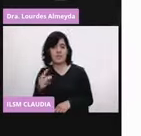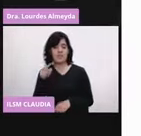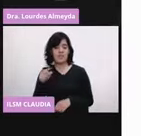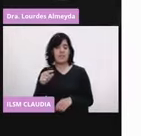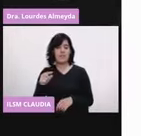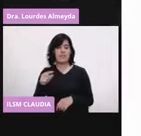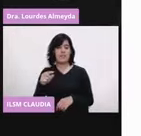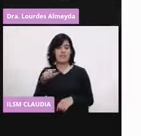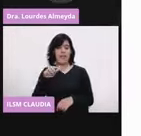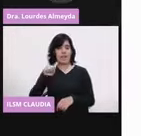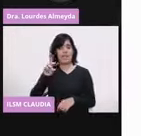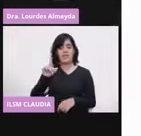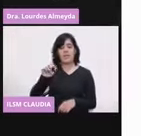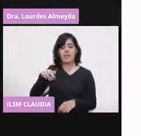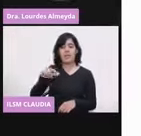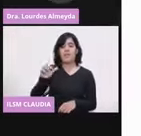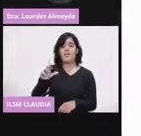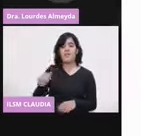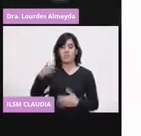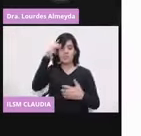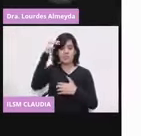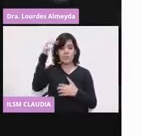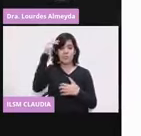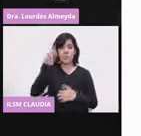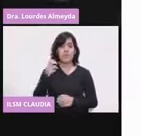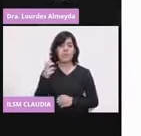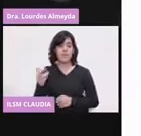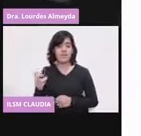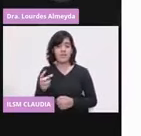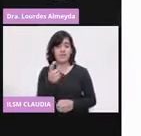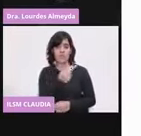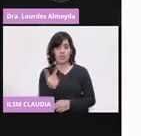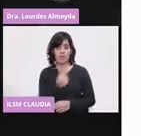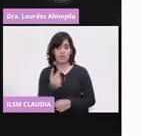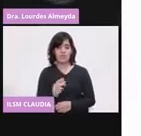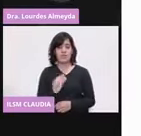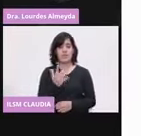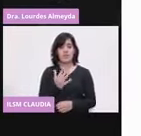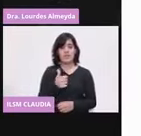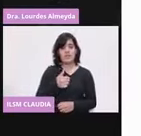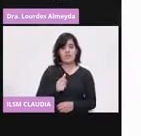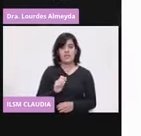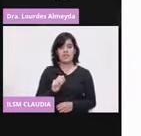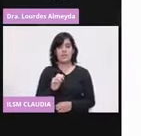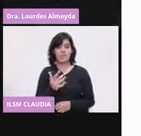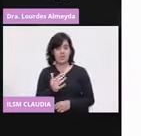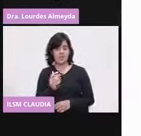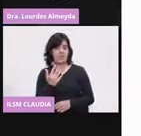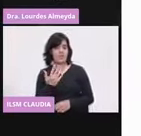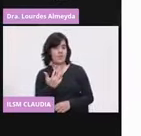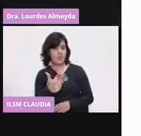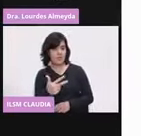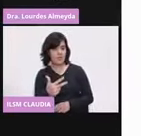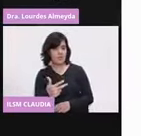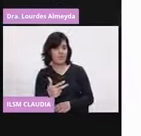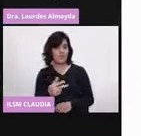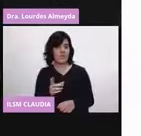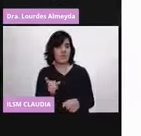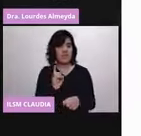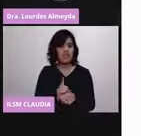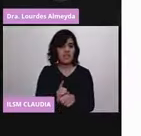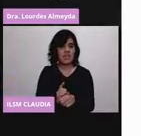es el adenovirus del chimpancé. Dos dosis separadas de 56 a 84 días. 63% de